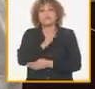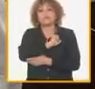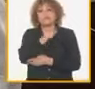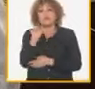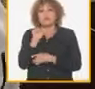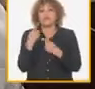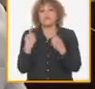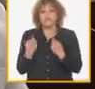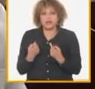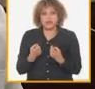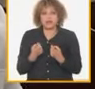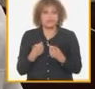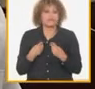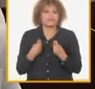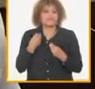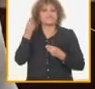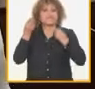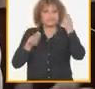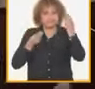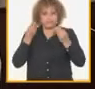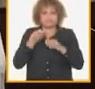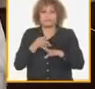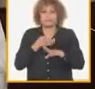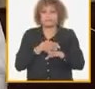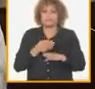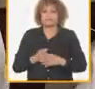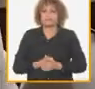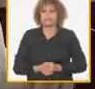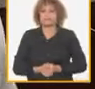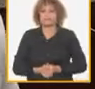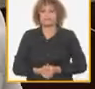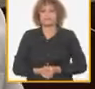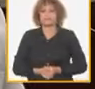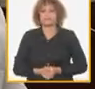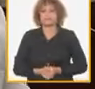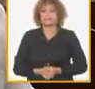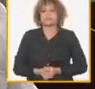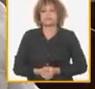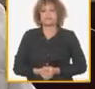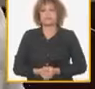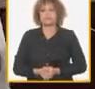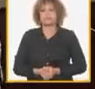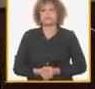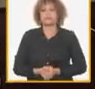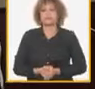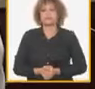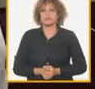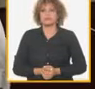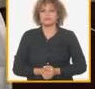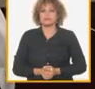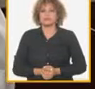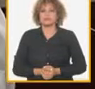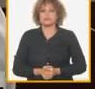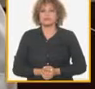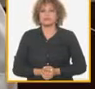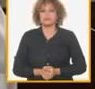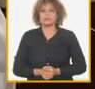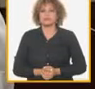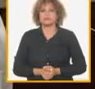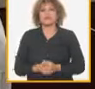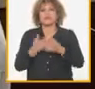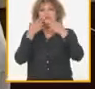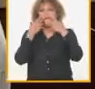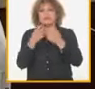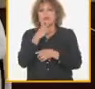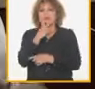está en la esencia de lo que tenemos que lograr ahora es importante para trabajar la atención a